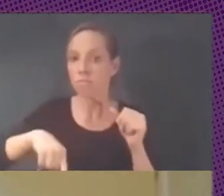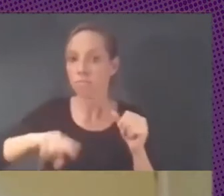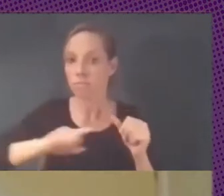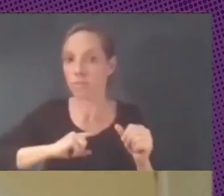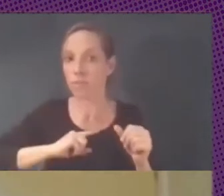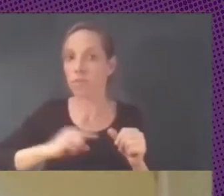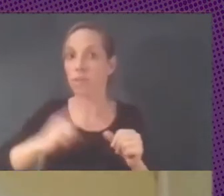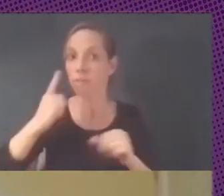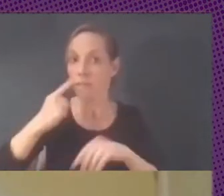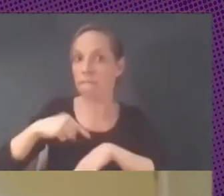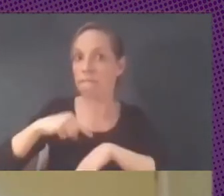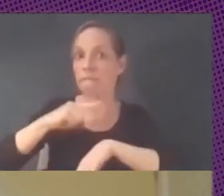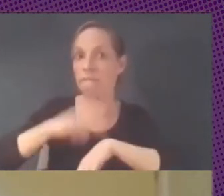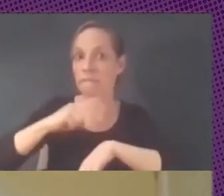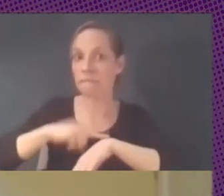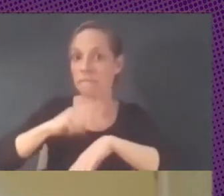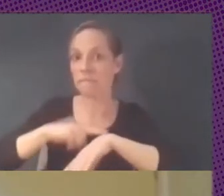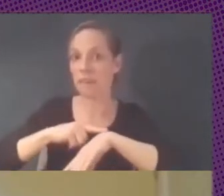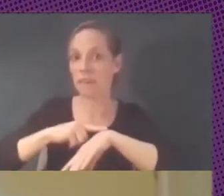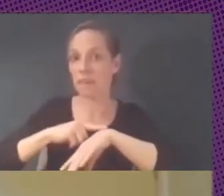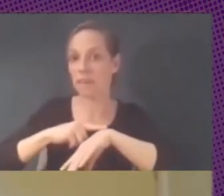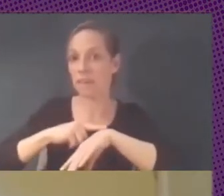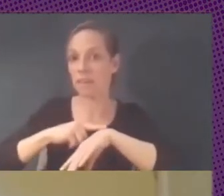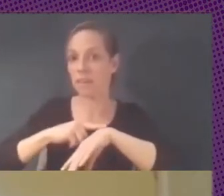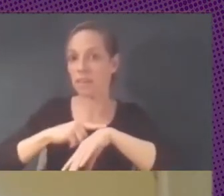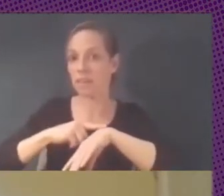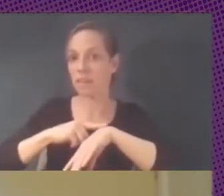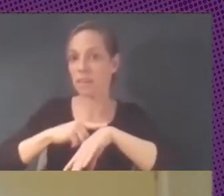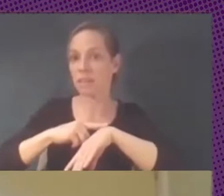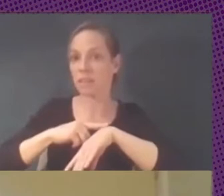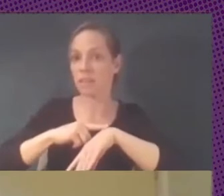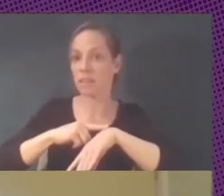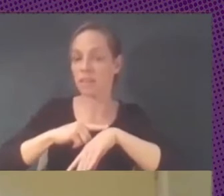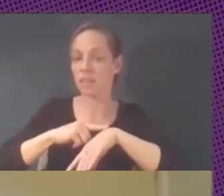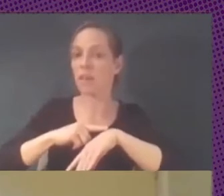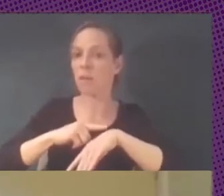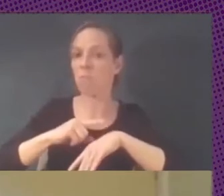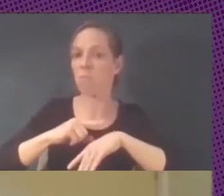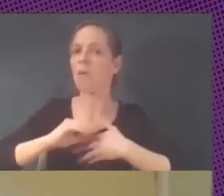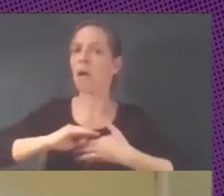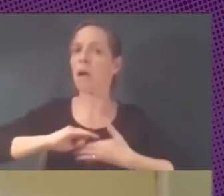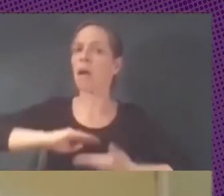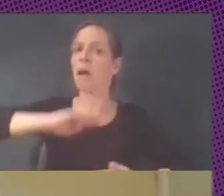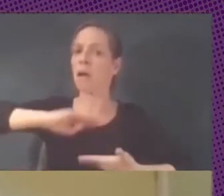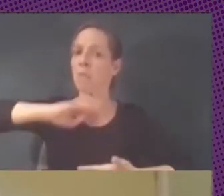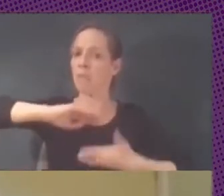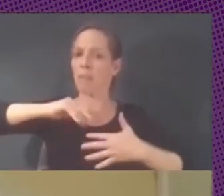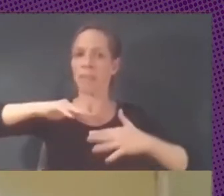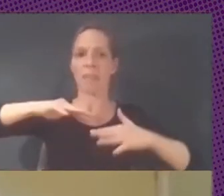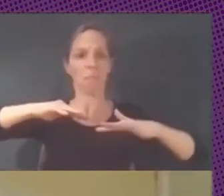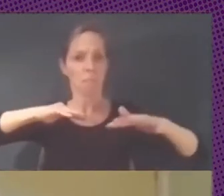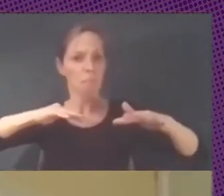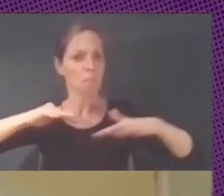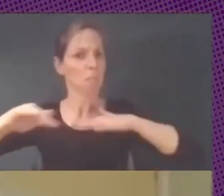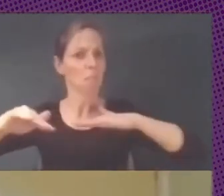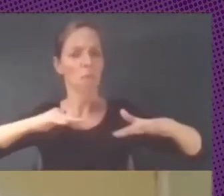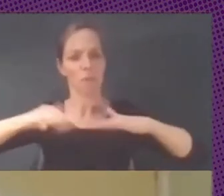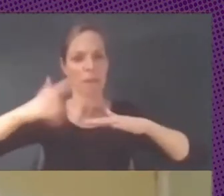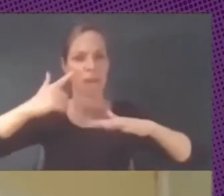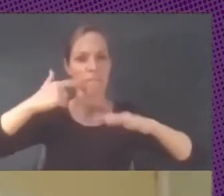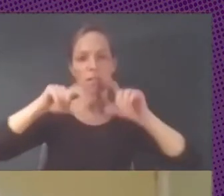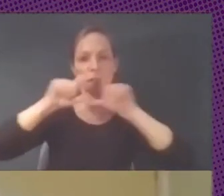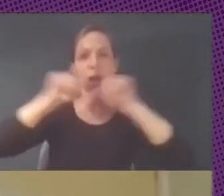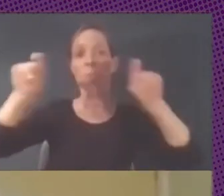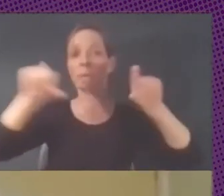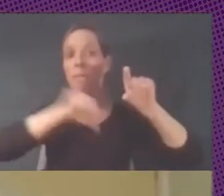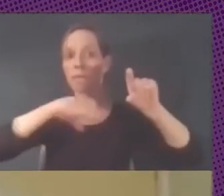una capacidad de mover las empresas privadas